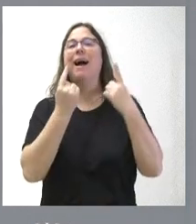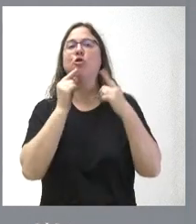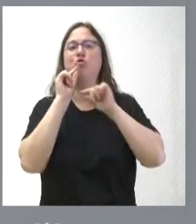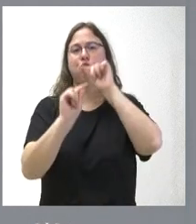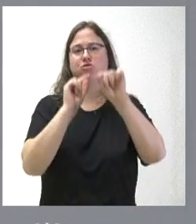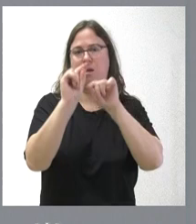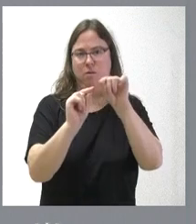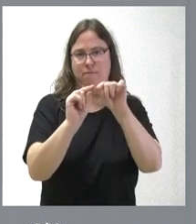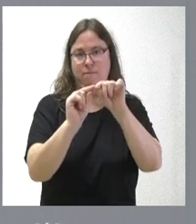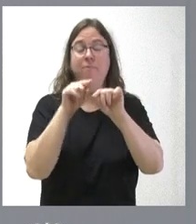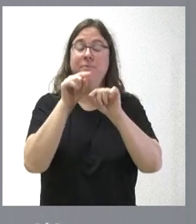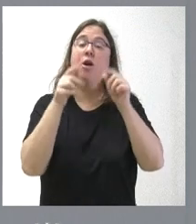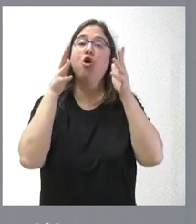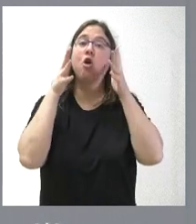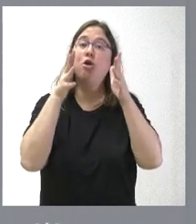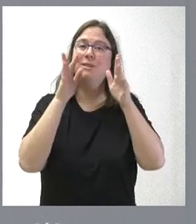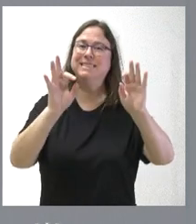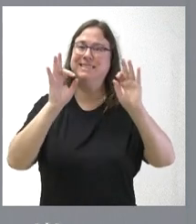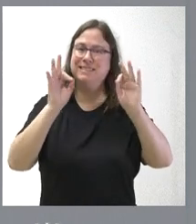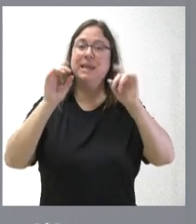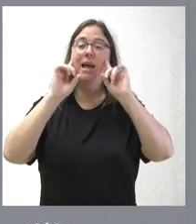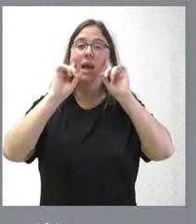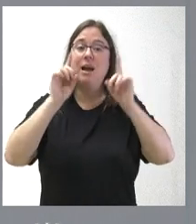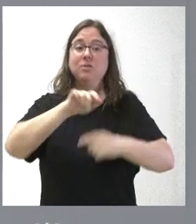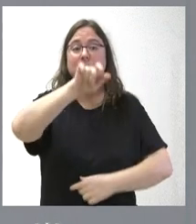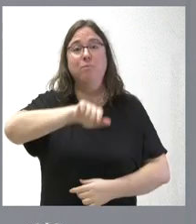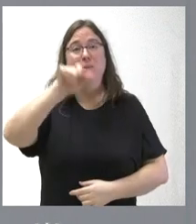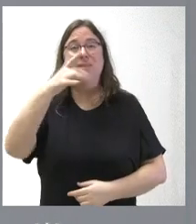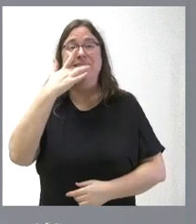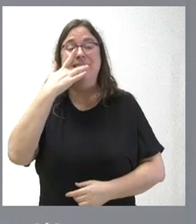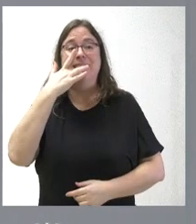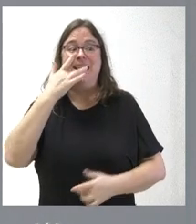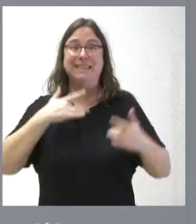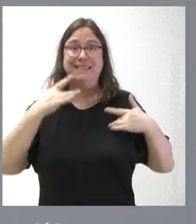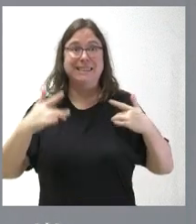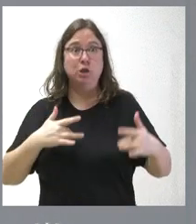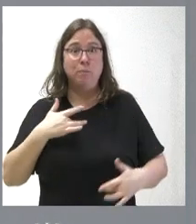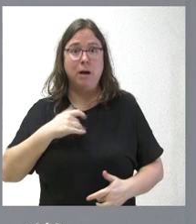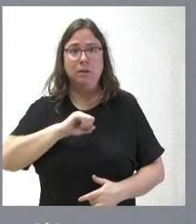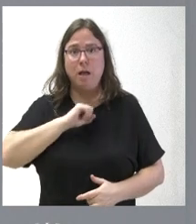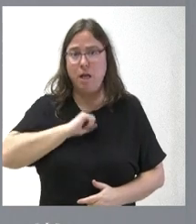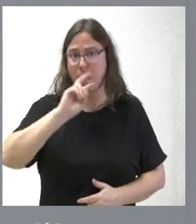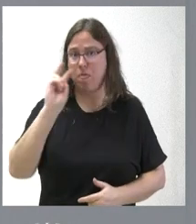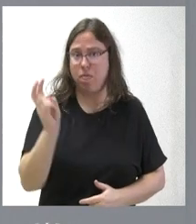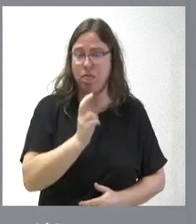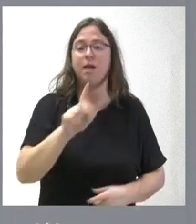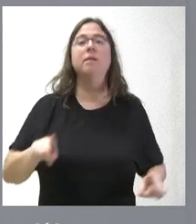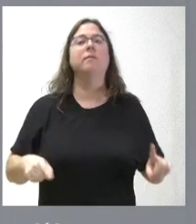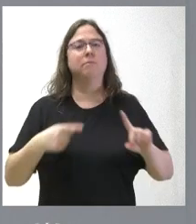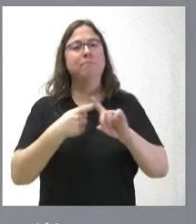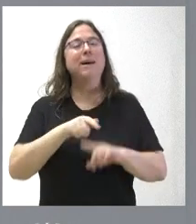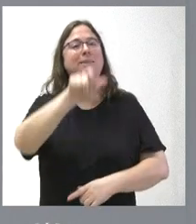y esta recomendación es especialmente importante para las personas que tengan síntomas de infecciones respiratorias y para las personas